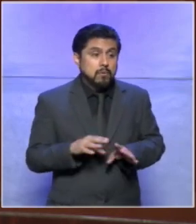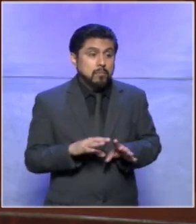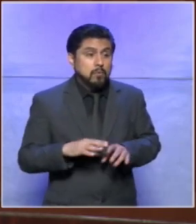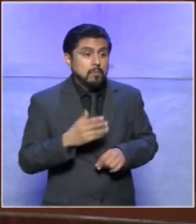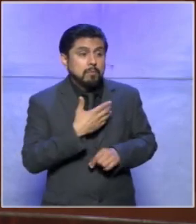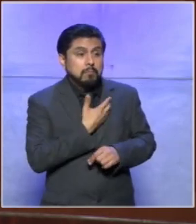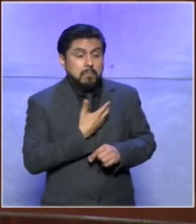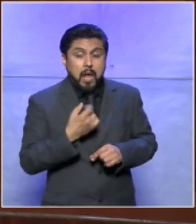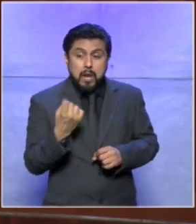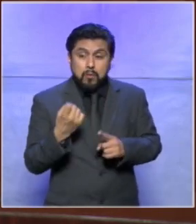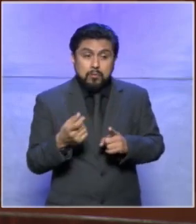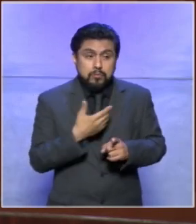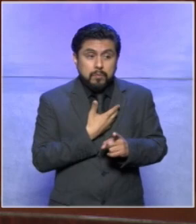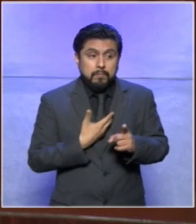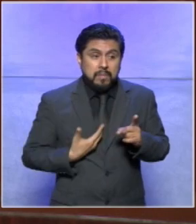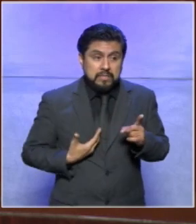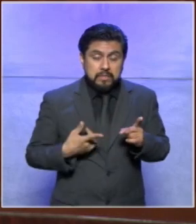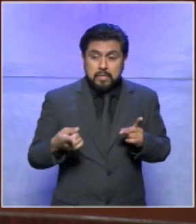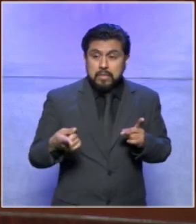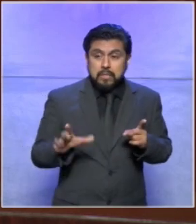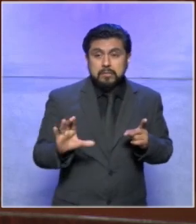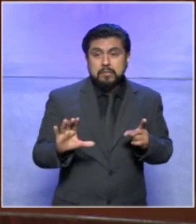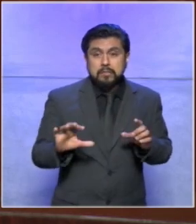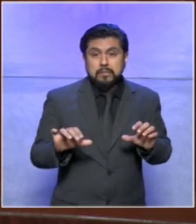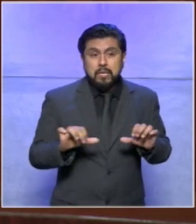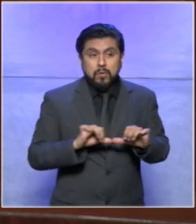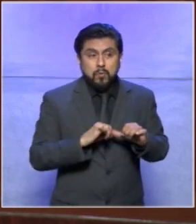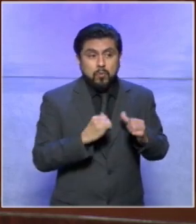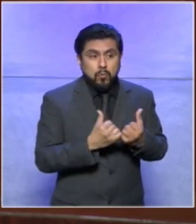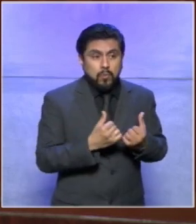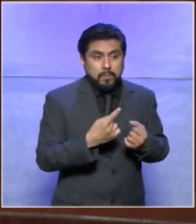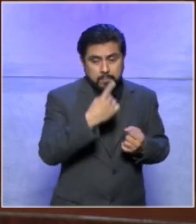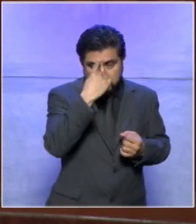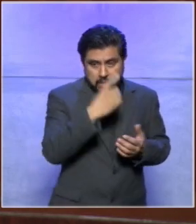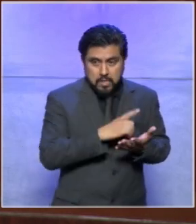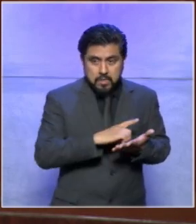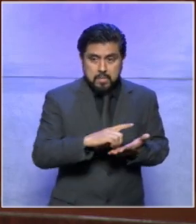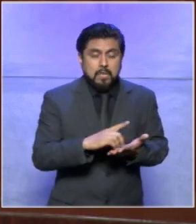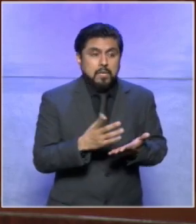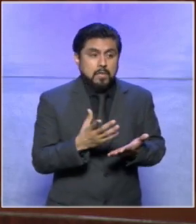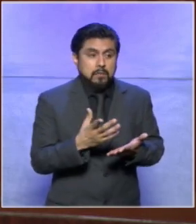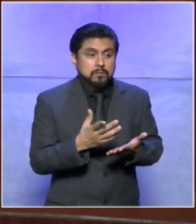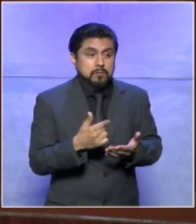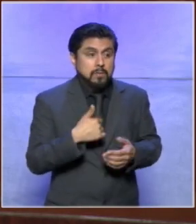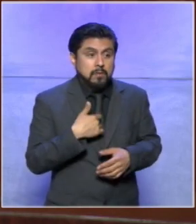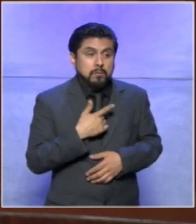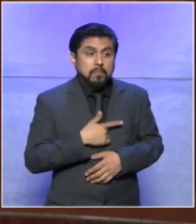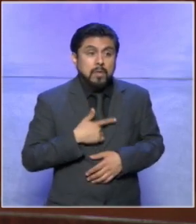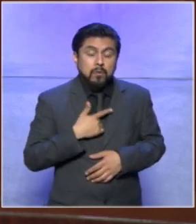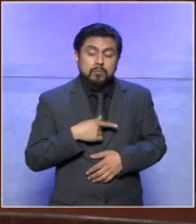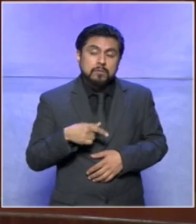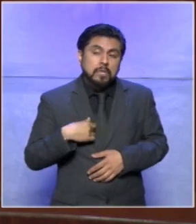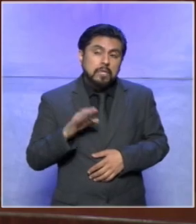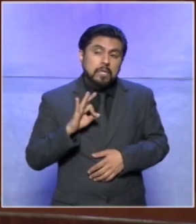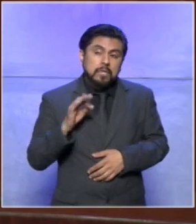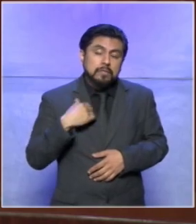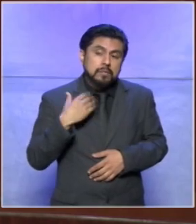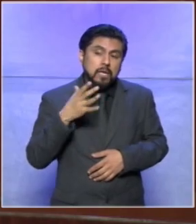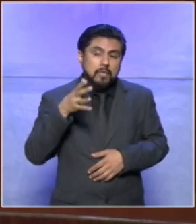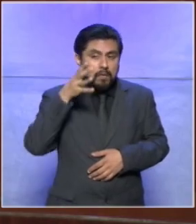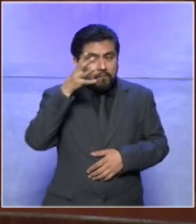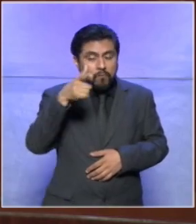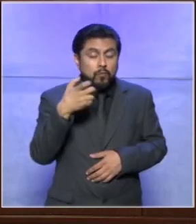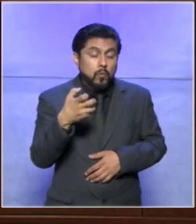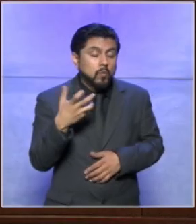presidentes de alguna organización para promover los derechos derechos y a mí me gustaría hacer eso algún día